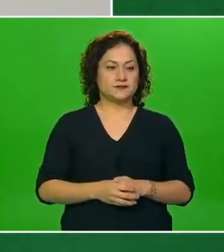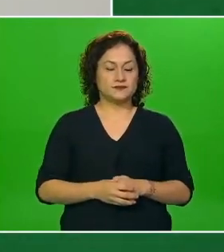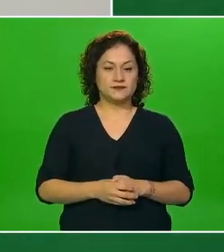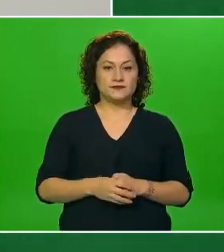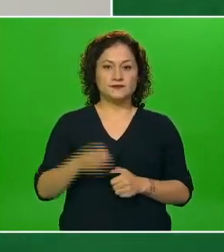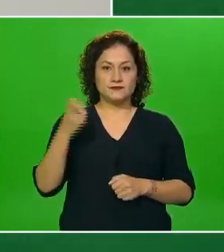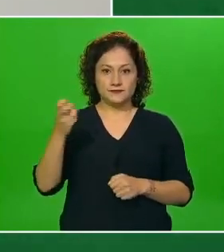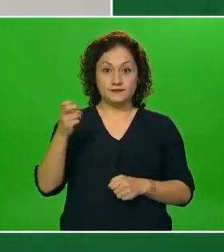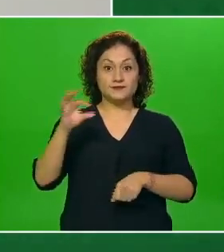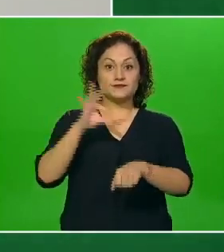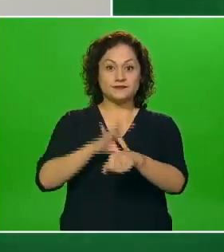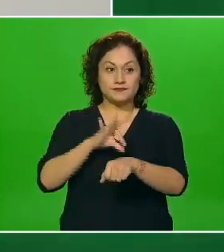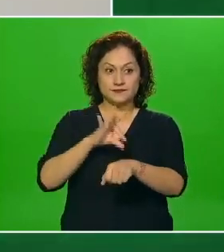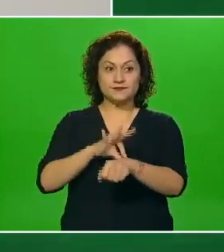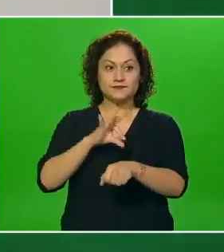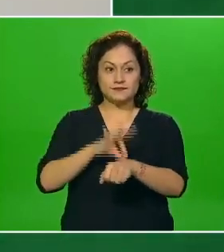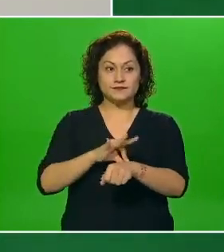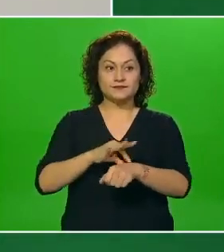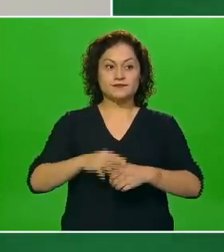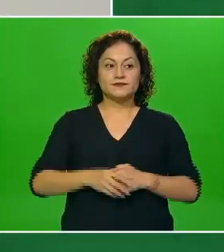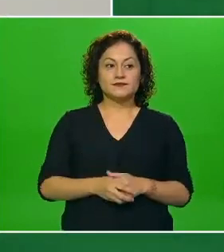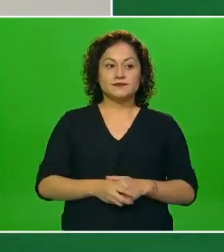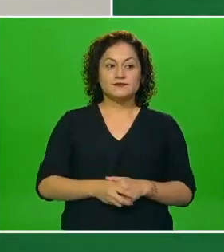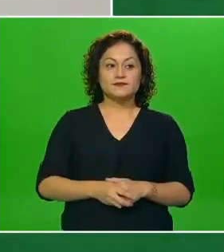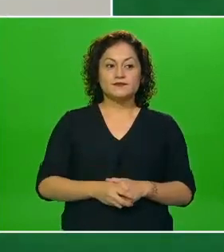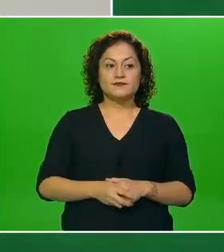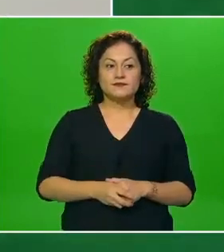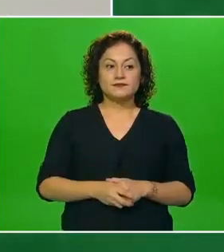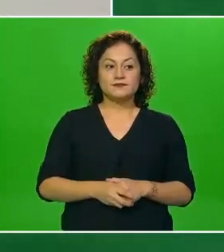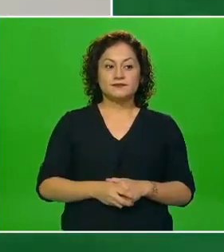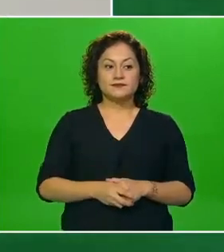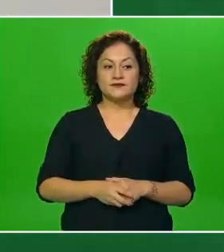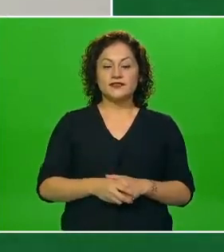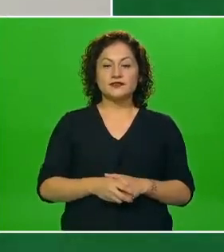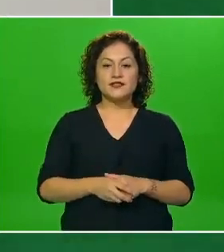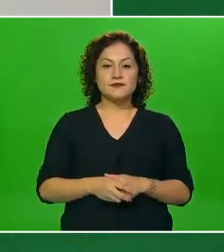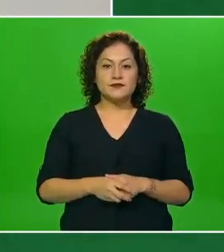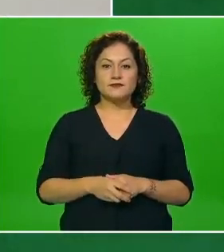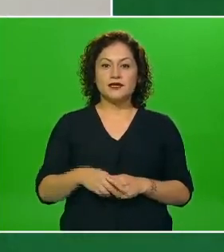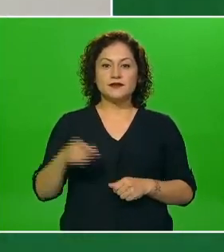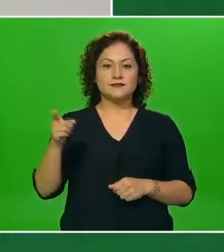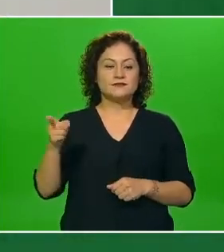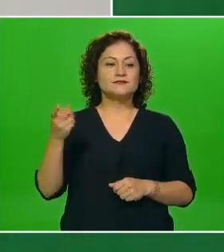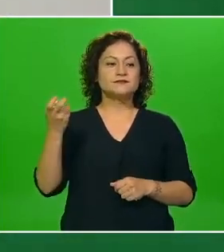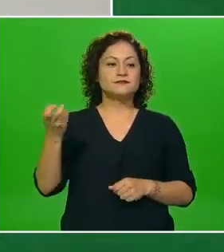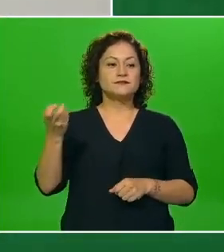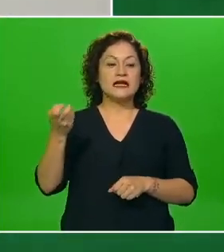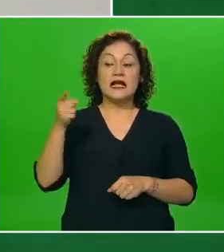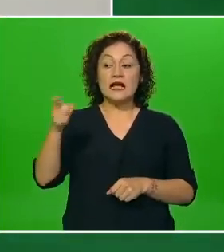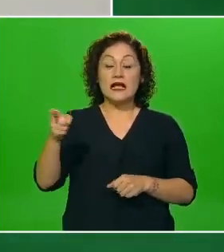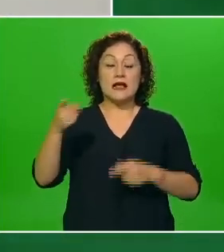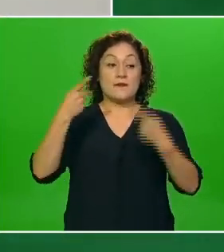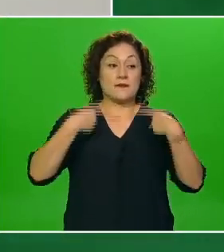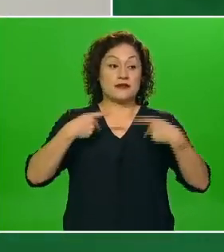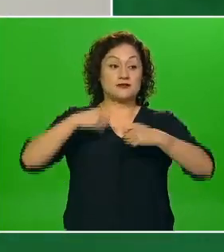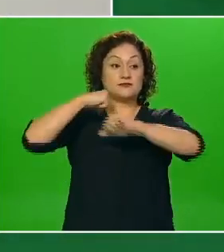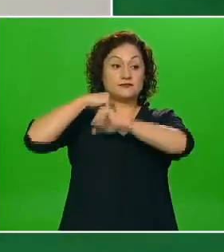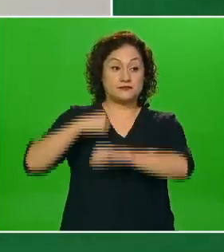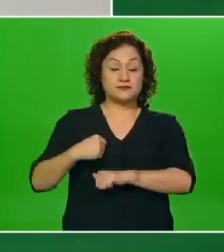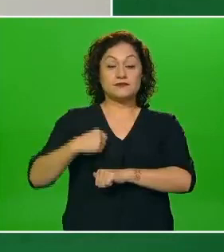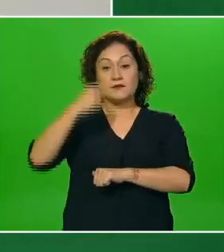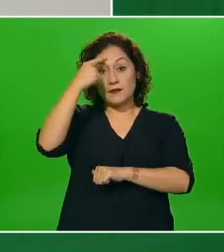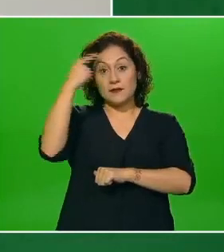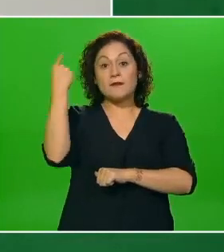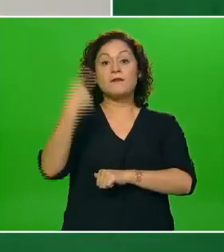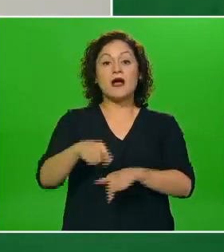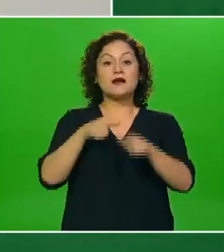coordina comanda el grupo que se encarga todos los días de dar el corte dar el seguimiento hacer la integración